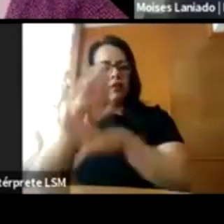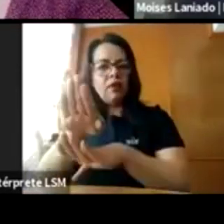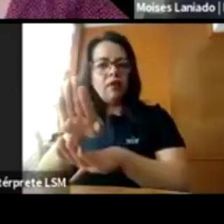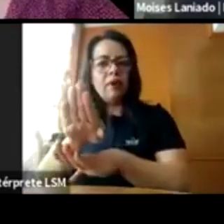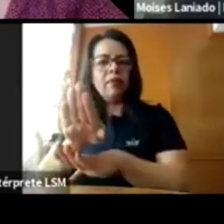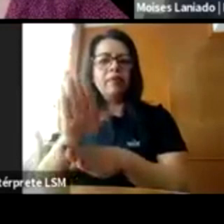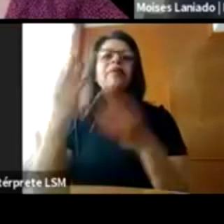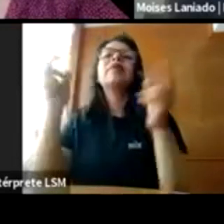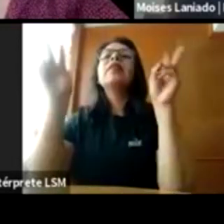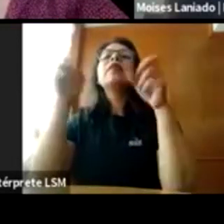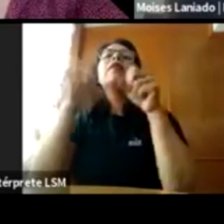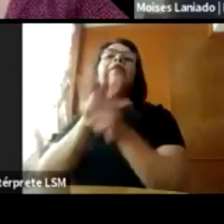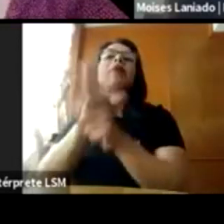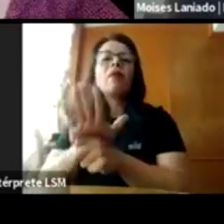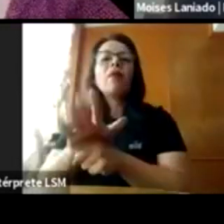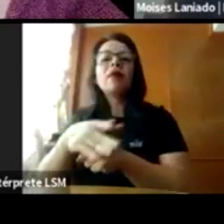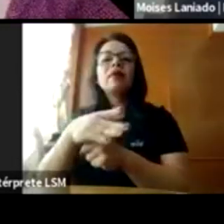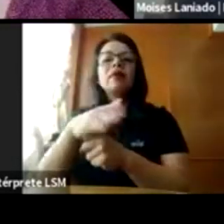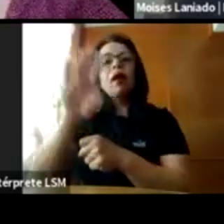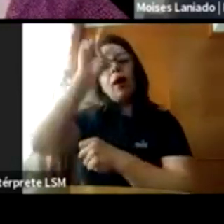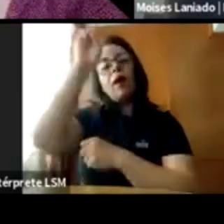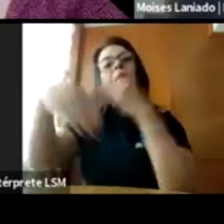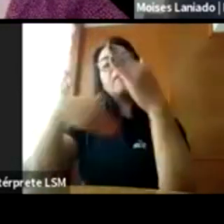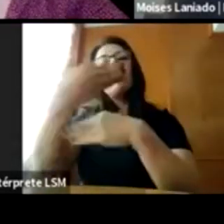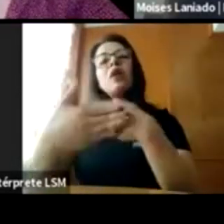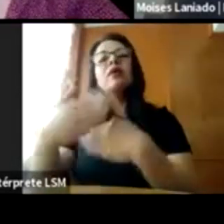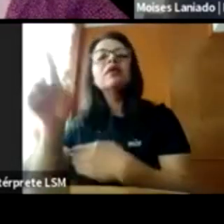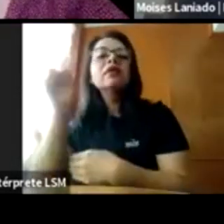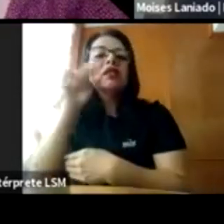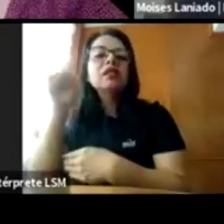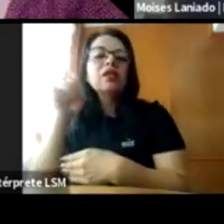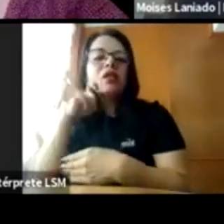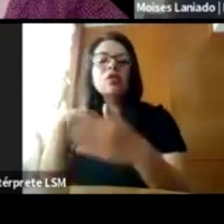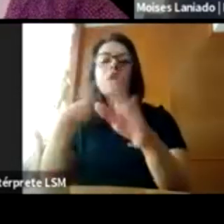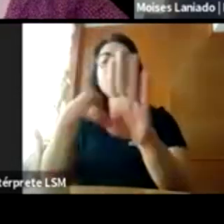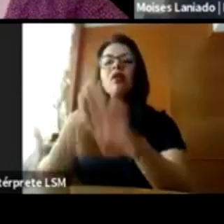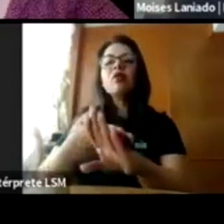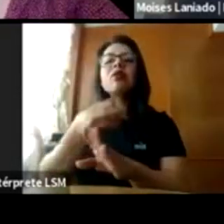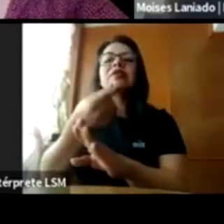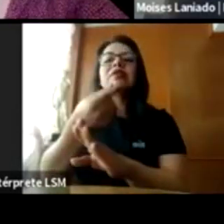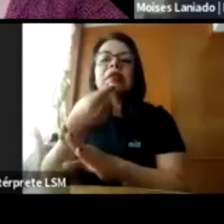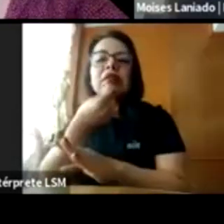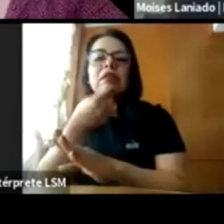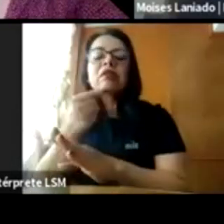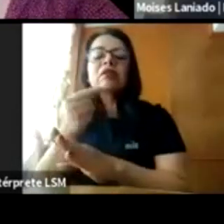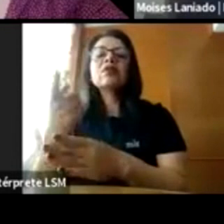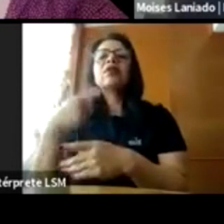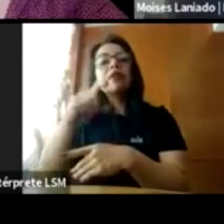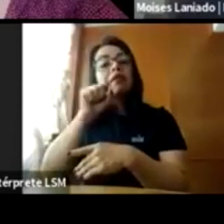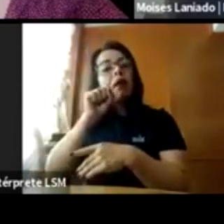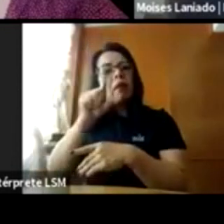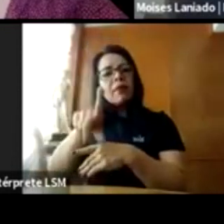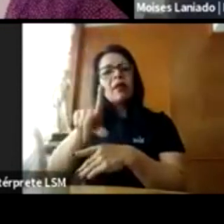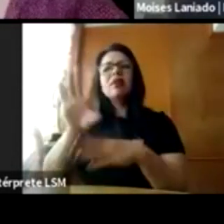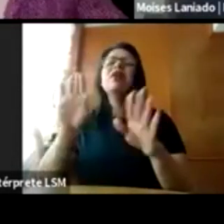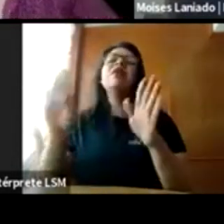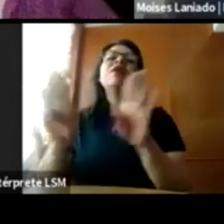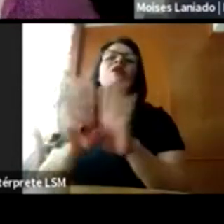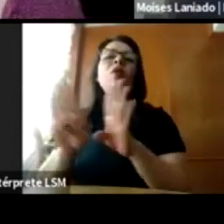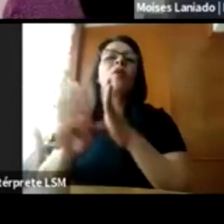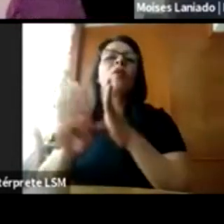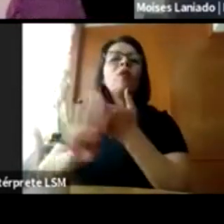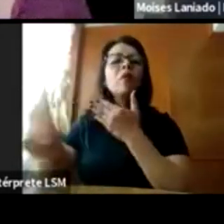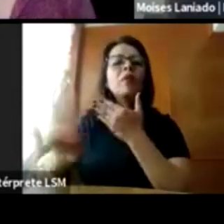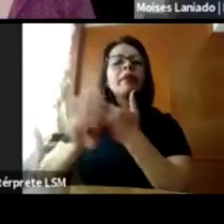violencia sexual hacia los niños, sino también de cómo, de cómo prevenirlo. Tenemos que quedarnos con algo y ese es el objetivo justamente